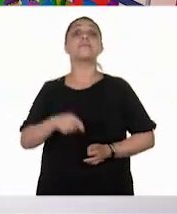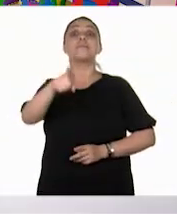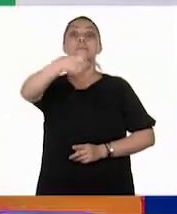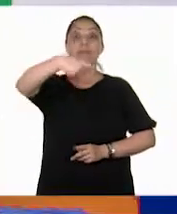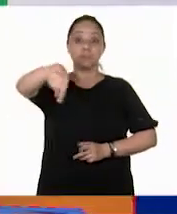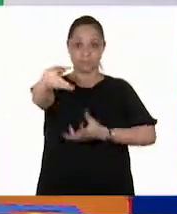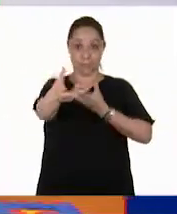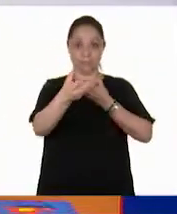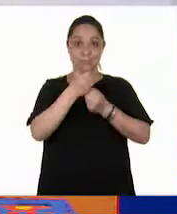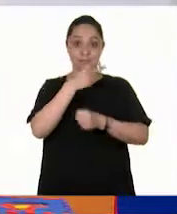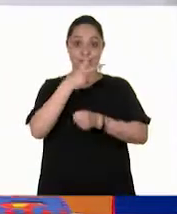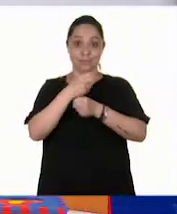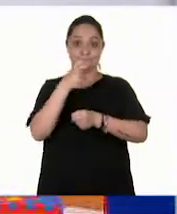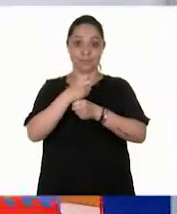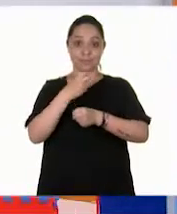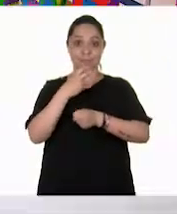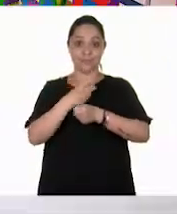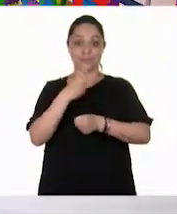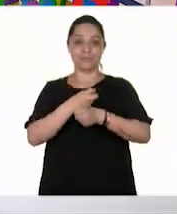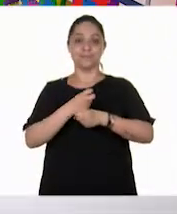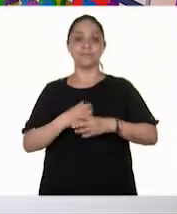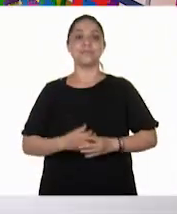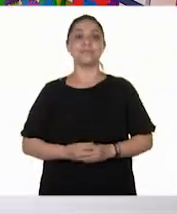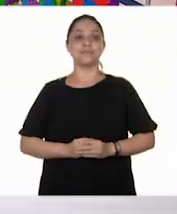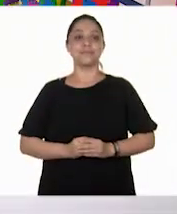grado. ¿Listos? Allá va. Tira y tira.